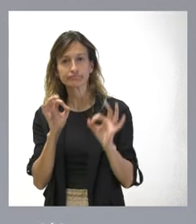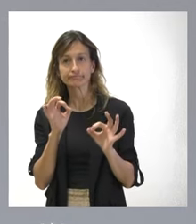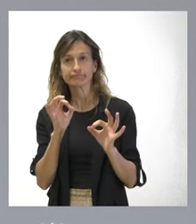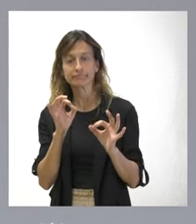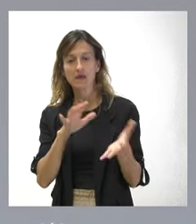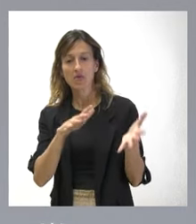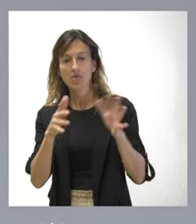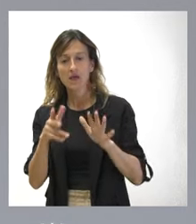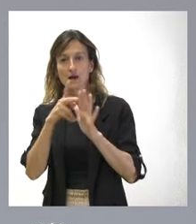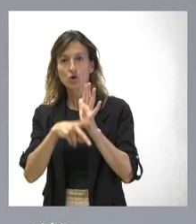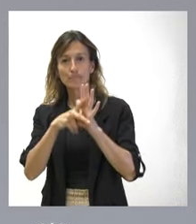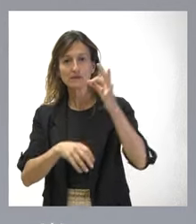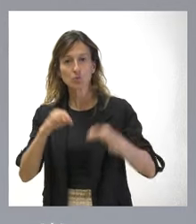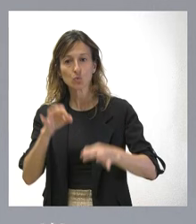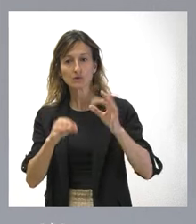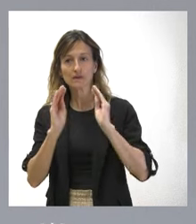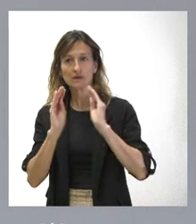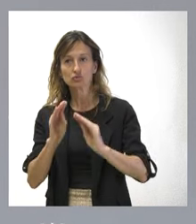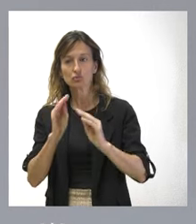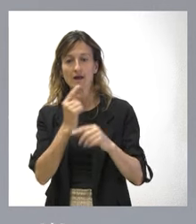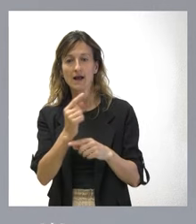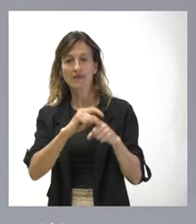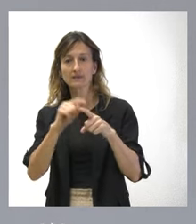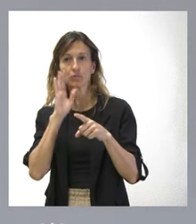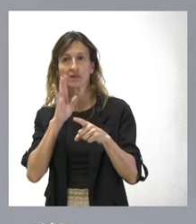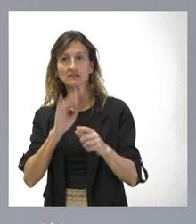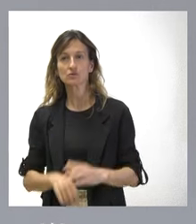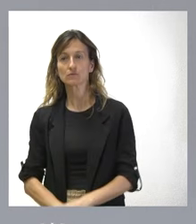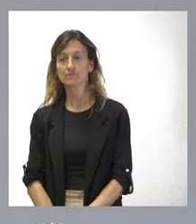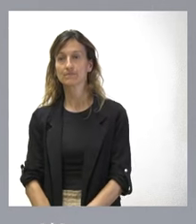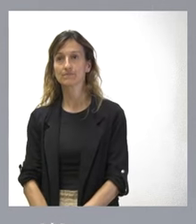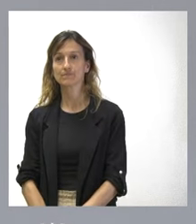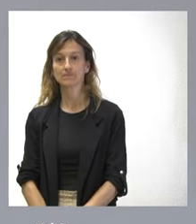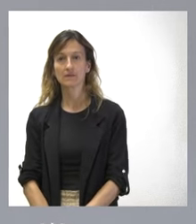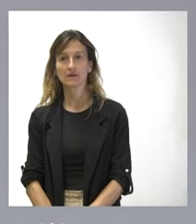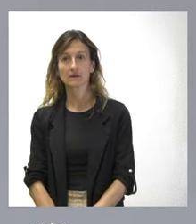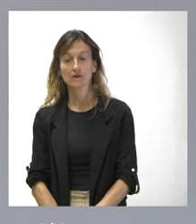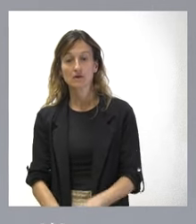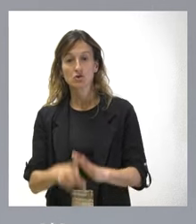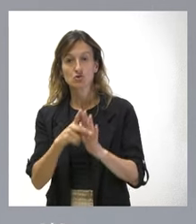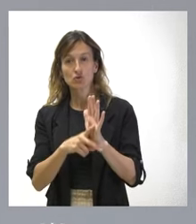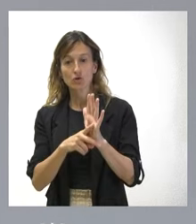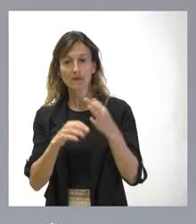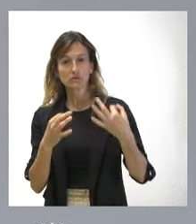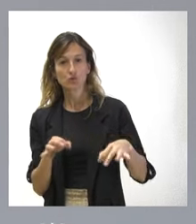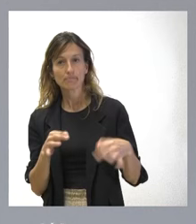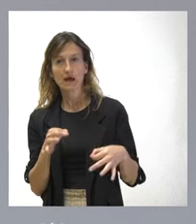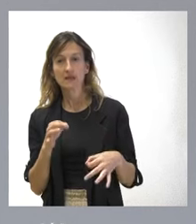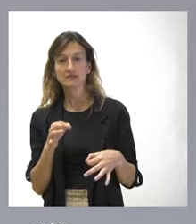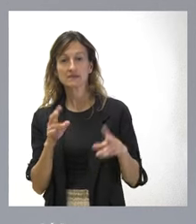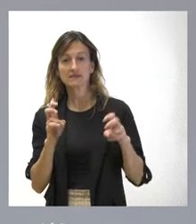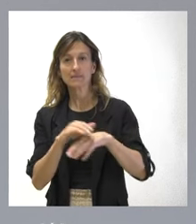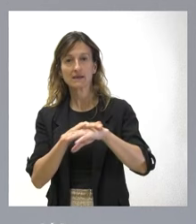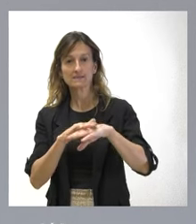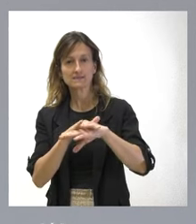el régimen jurídico que procede para cada tipo de actos. Por lo tanto, los instrumentos normales y ordinarios del Estado